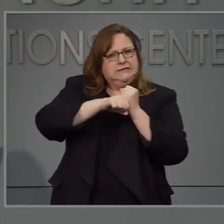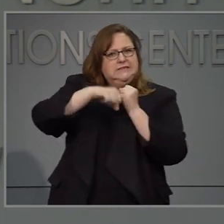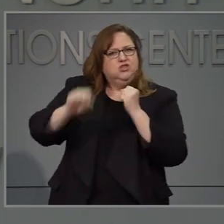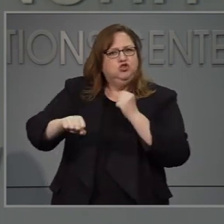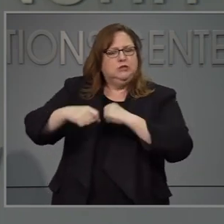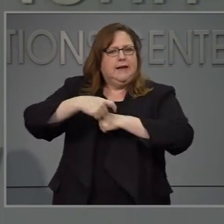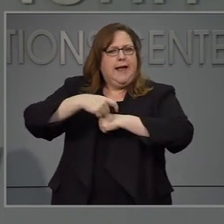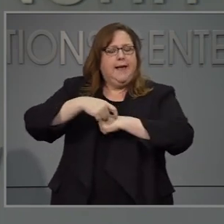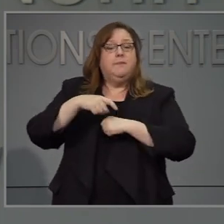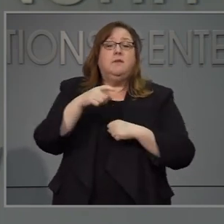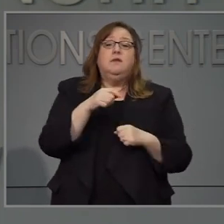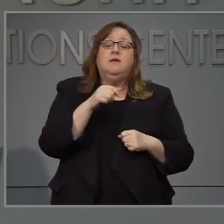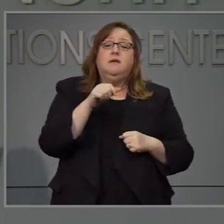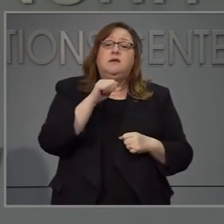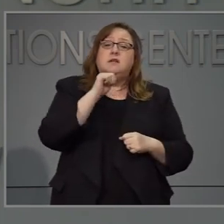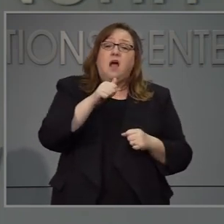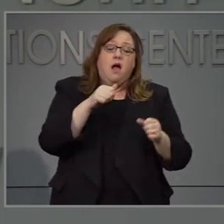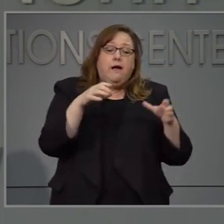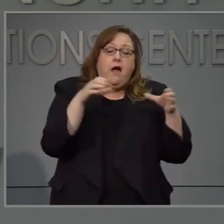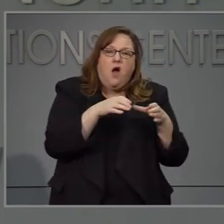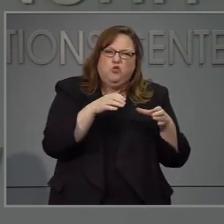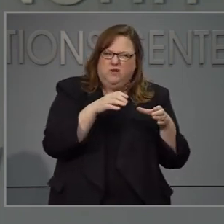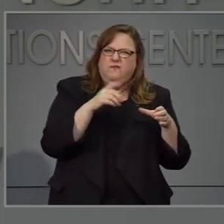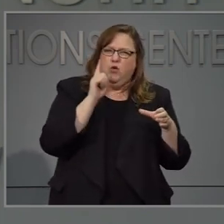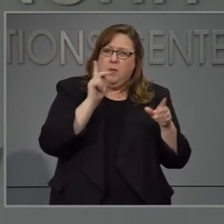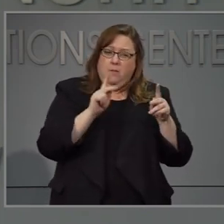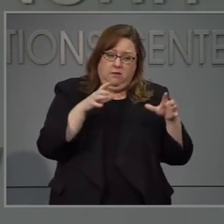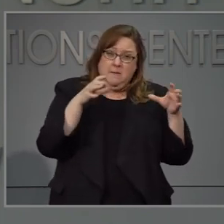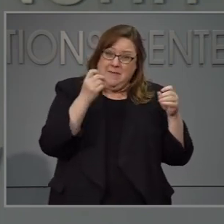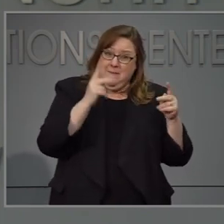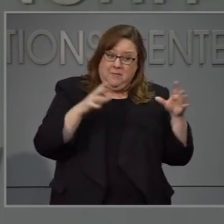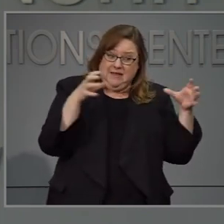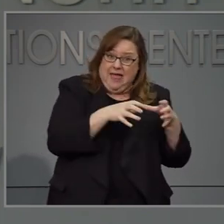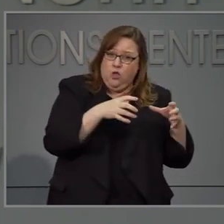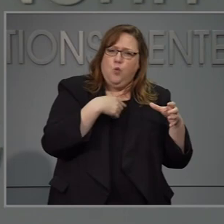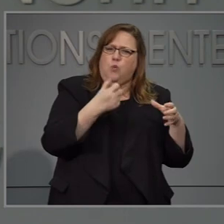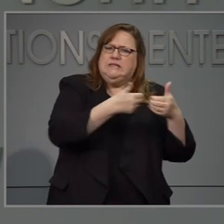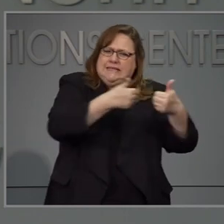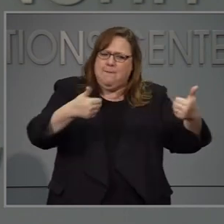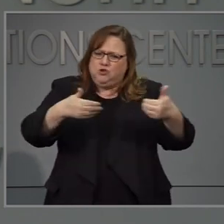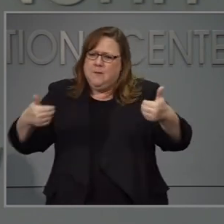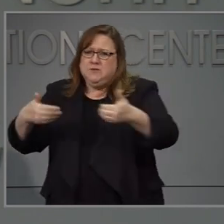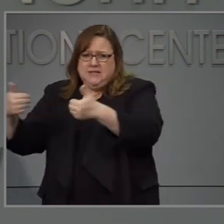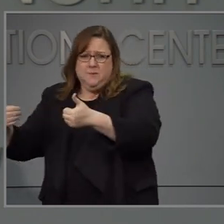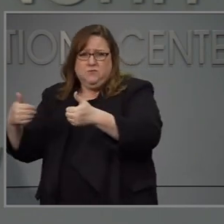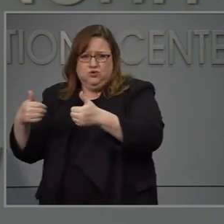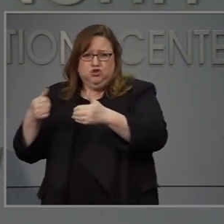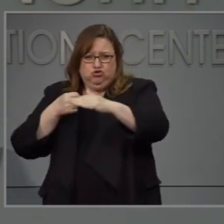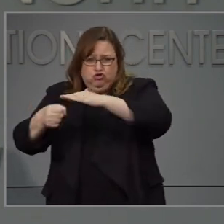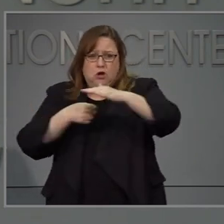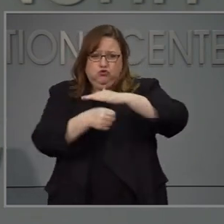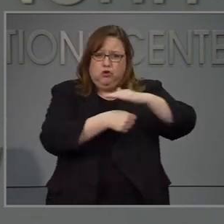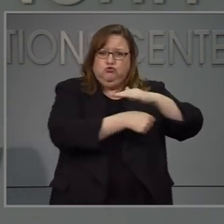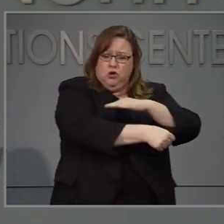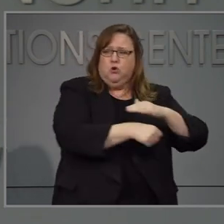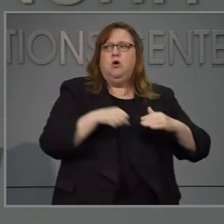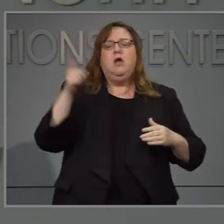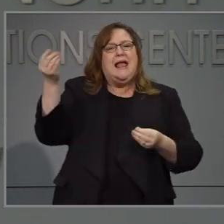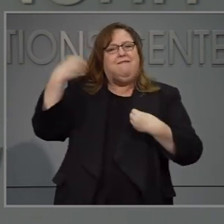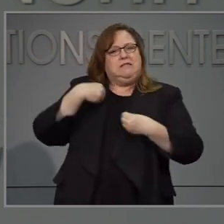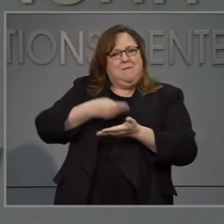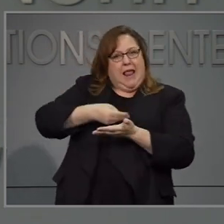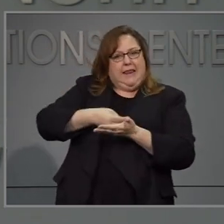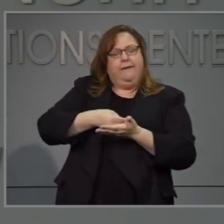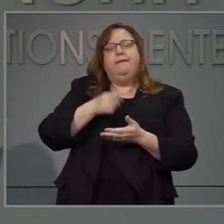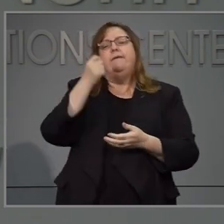nuestra solicitud para prolongar el programa de albergue con separación hasta el seis de junio con esto podremos